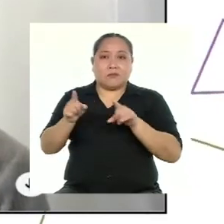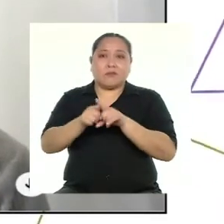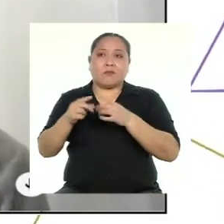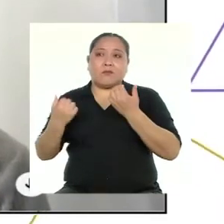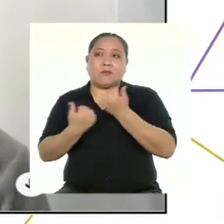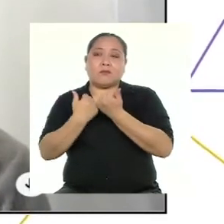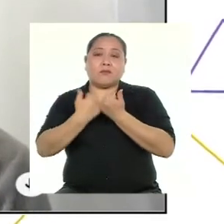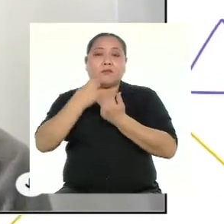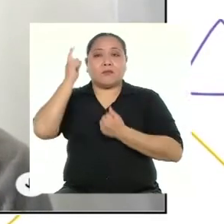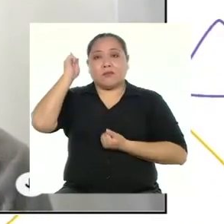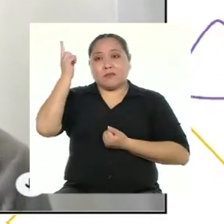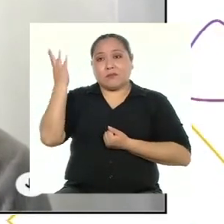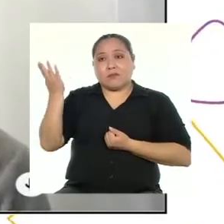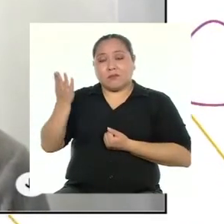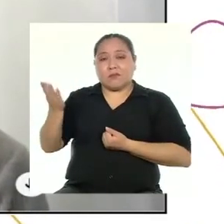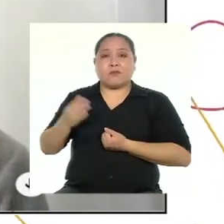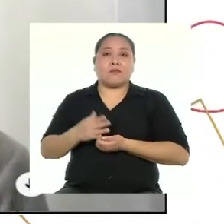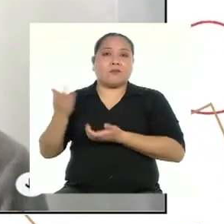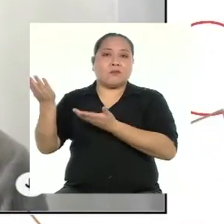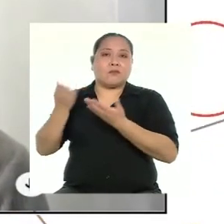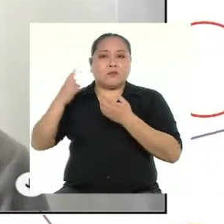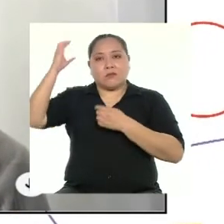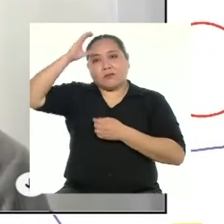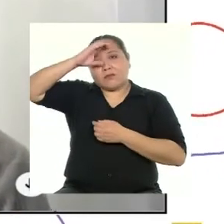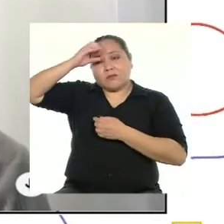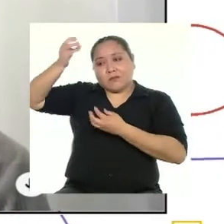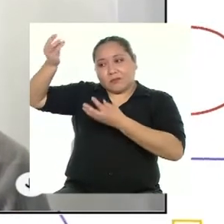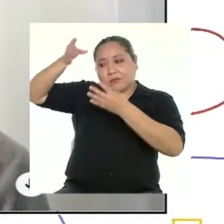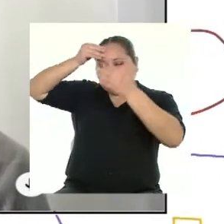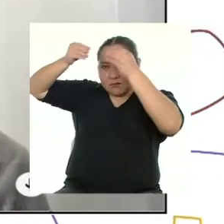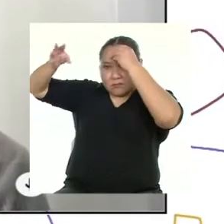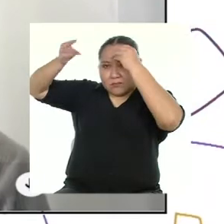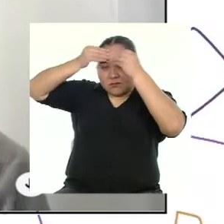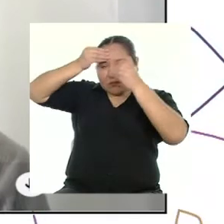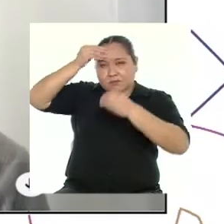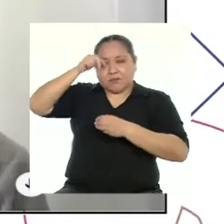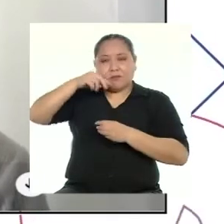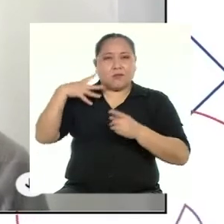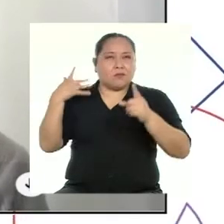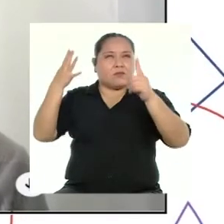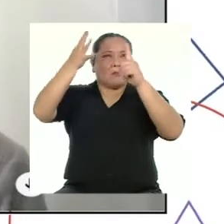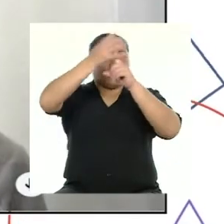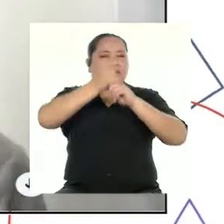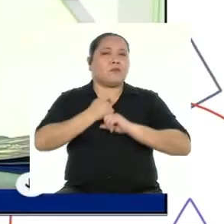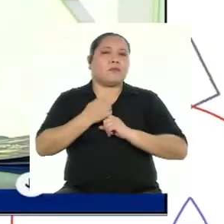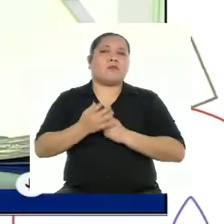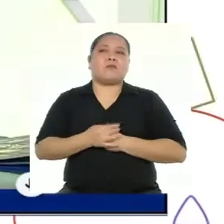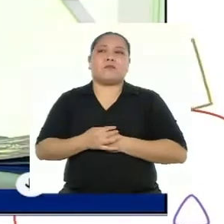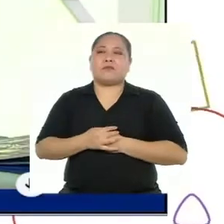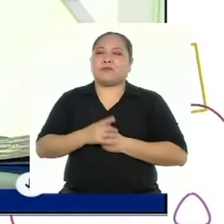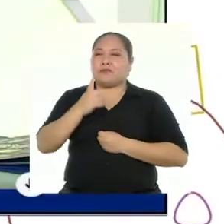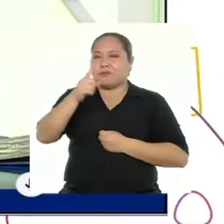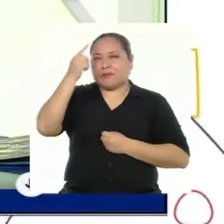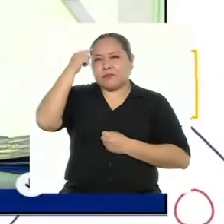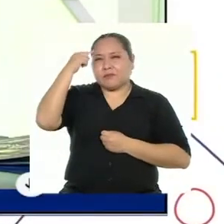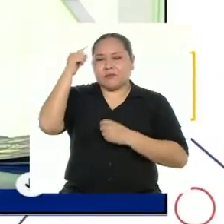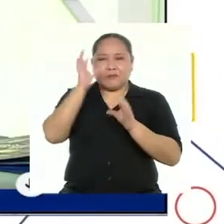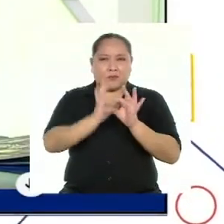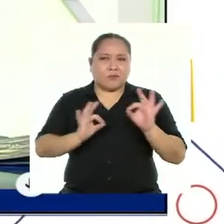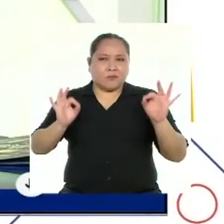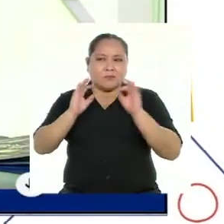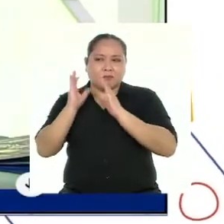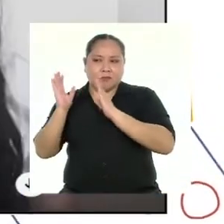con el apoyo de mis profesores, que me brindarán el conocimiento adecuado para poder lograr todo lo que me proponga. ¿Te parece importante